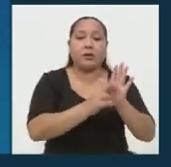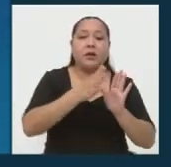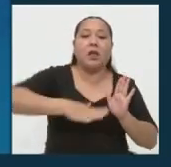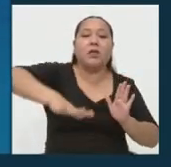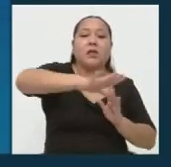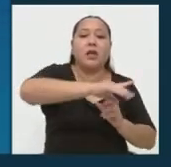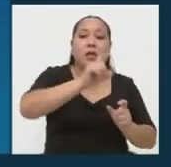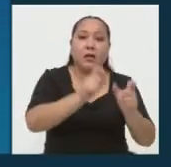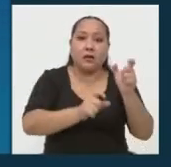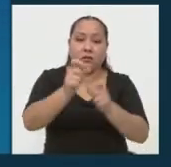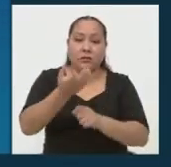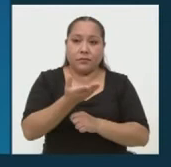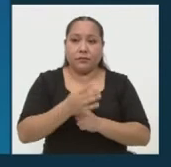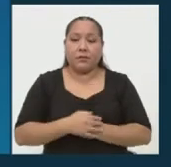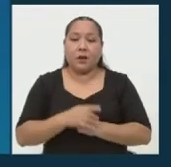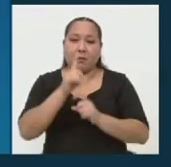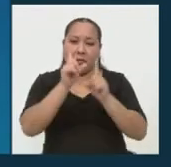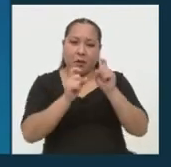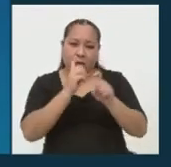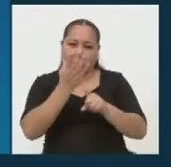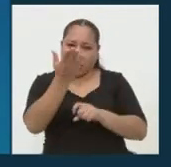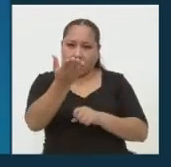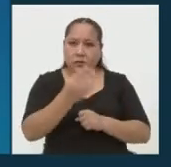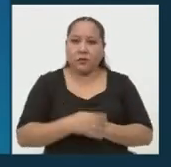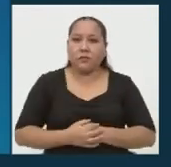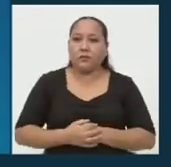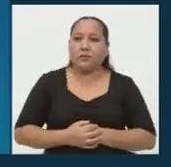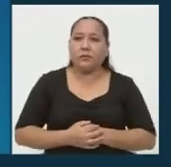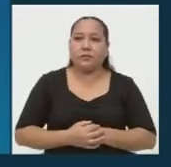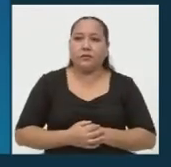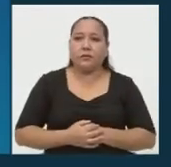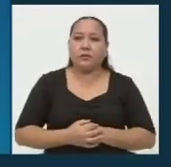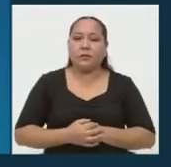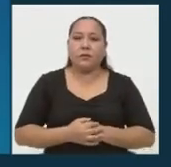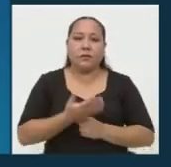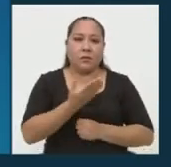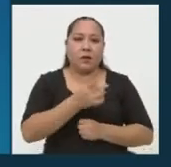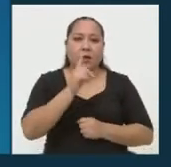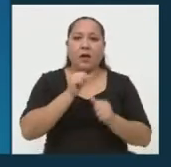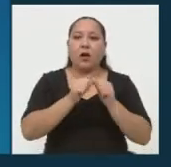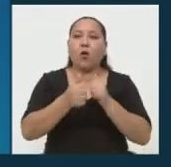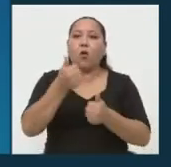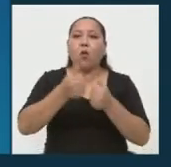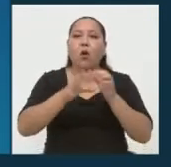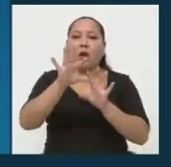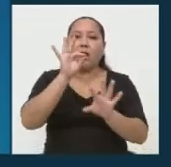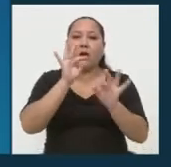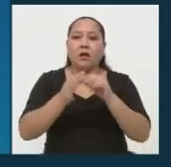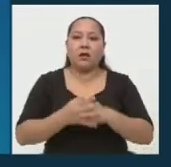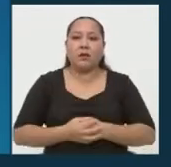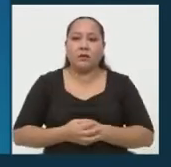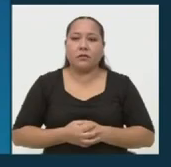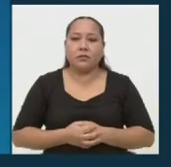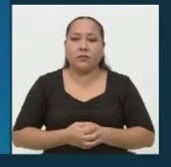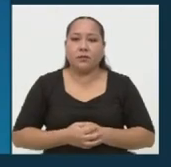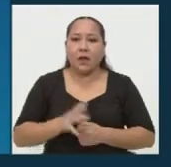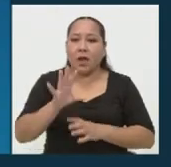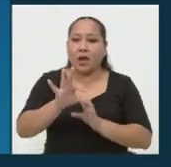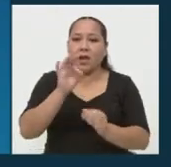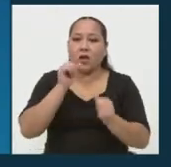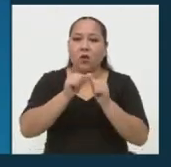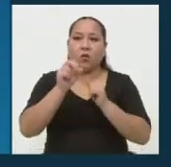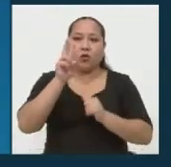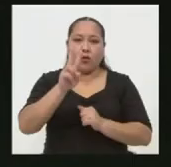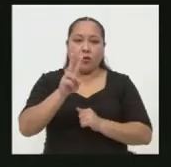de la sociedad civil. ¿Qué tienen preguntas que hacer? Candidato, ¿qué número elige? El dos.